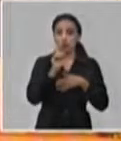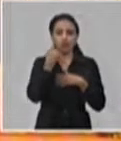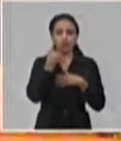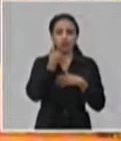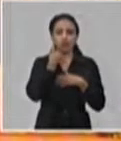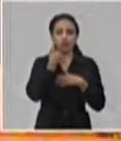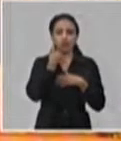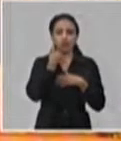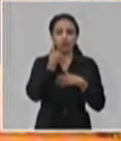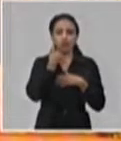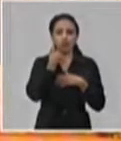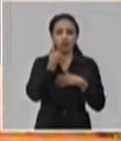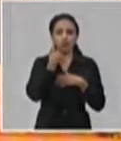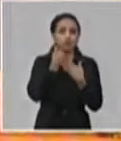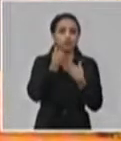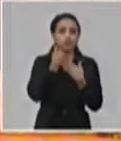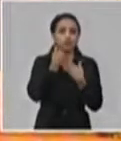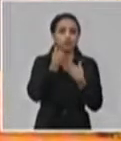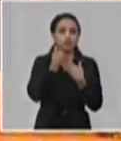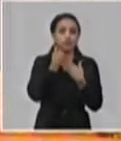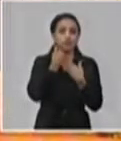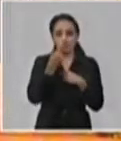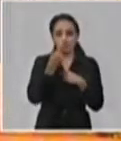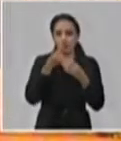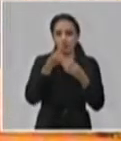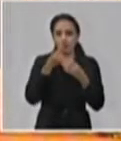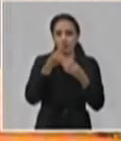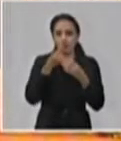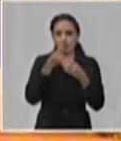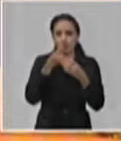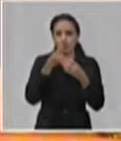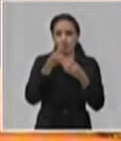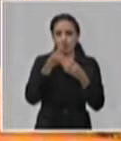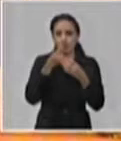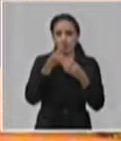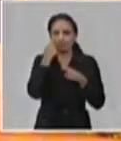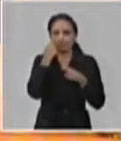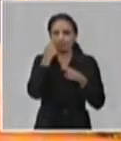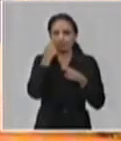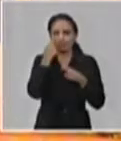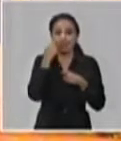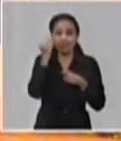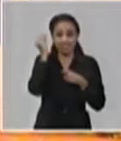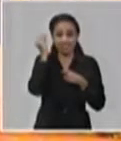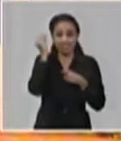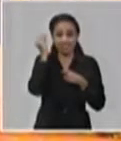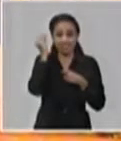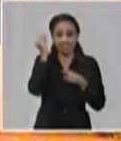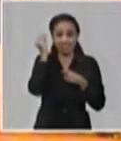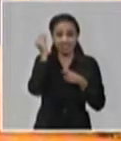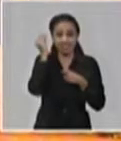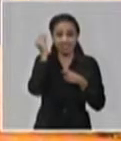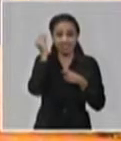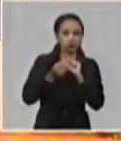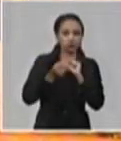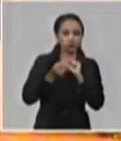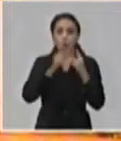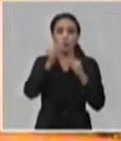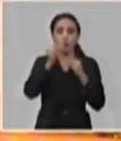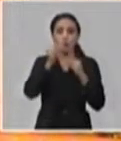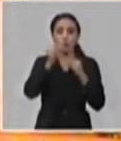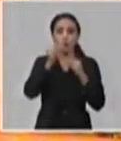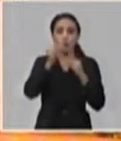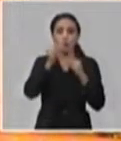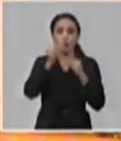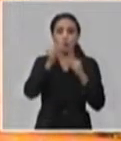temperatura que no se ven o no, no veo, que se vean muy bien, que están constantemente chequeando si alguna persona